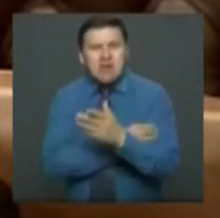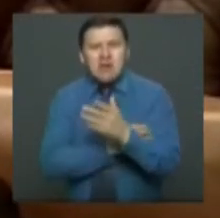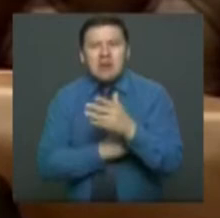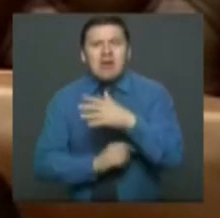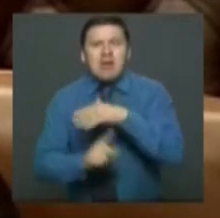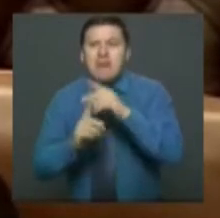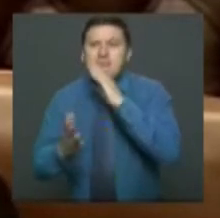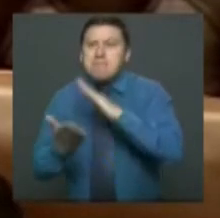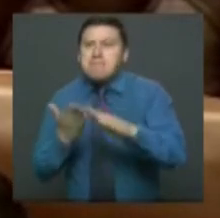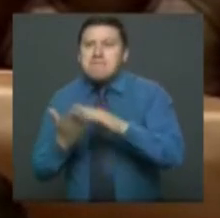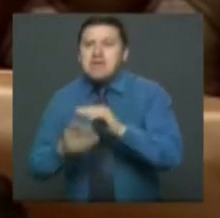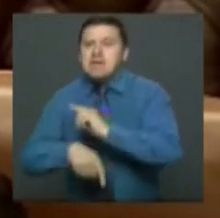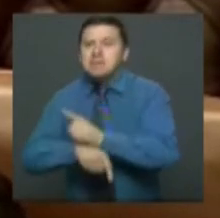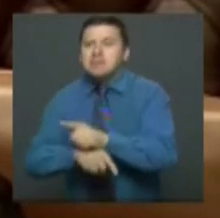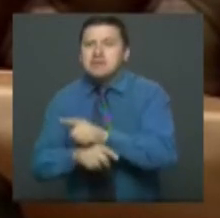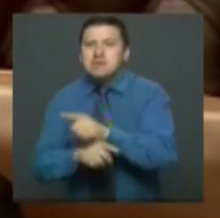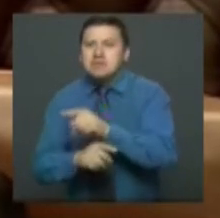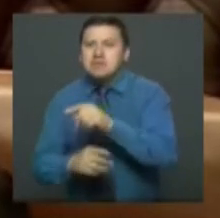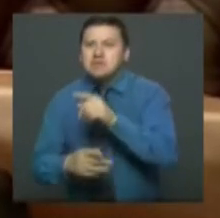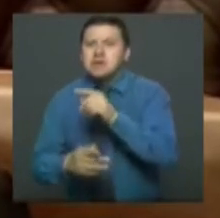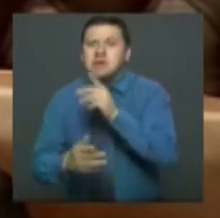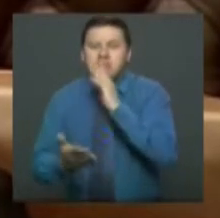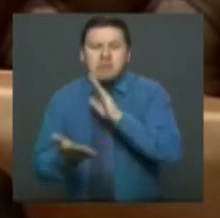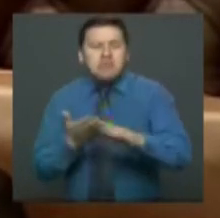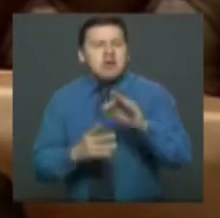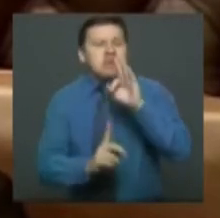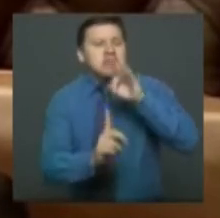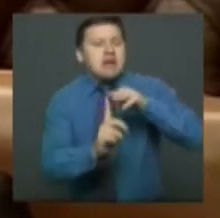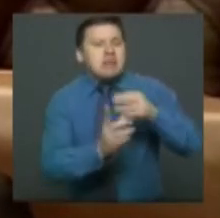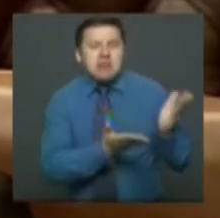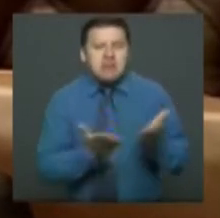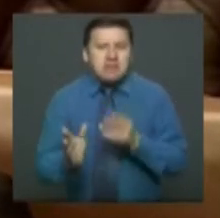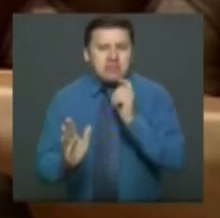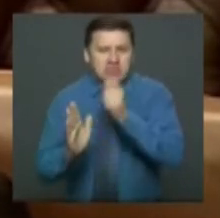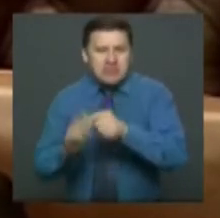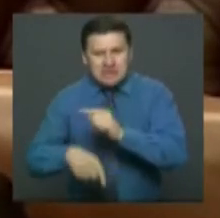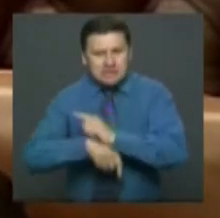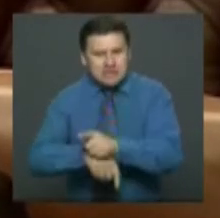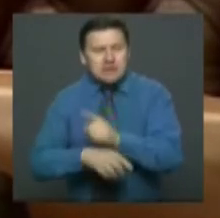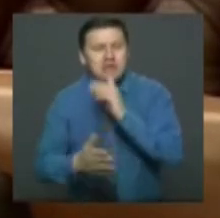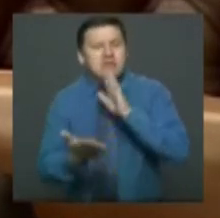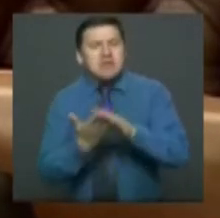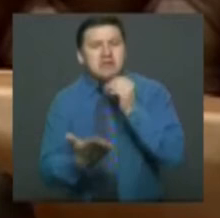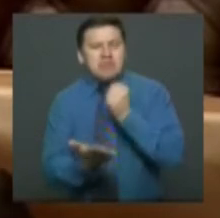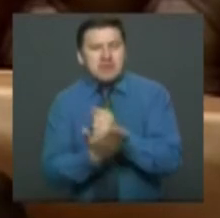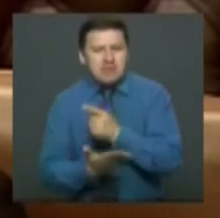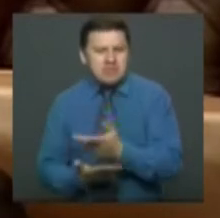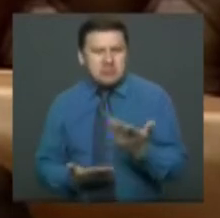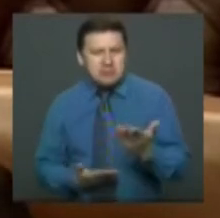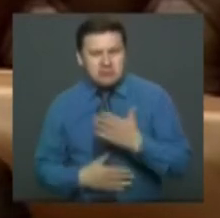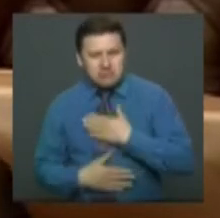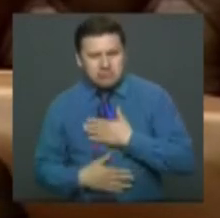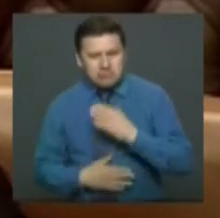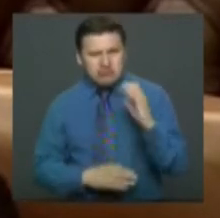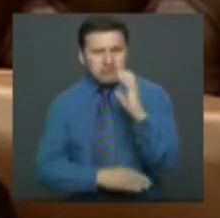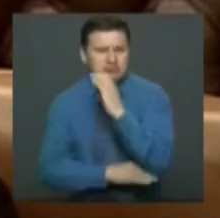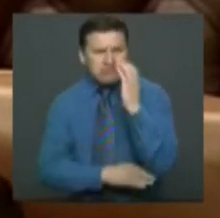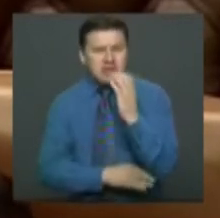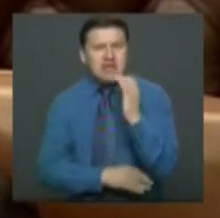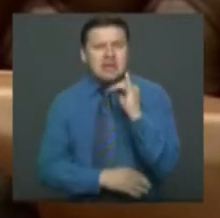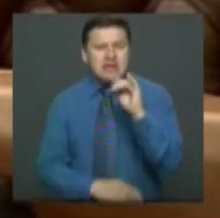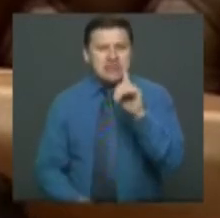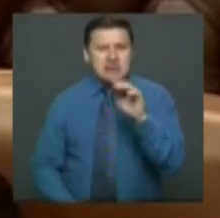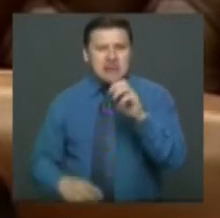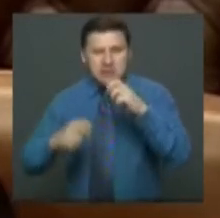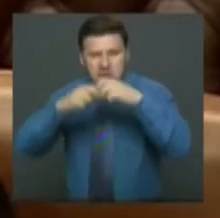exprés, meter un artículo en el que lograban evitar que el gobierno nacional vendiera los activos productivos de nuestro país como exagén sin contar con el